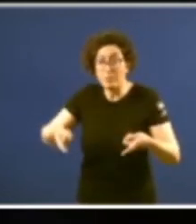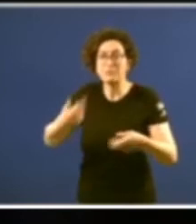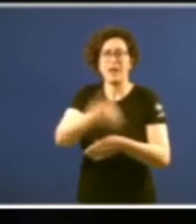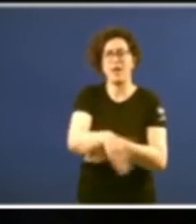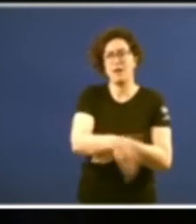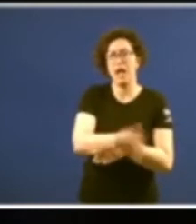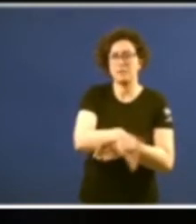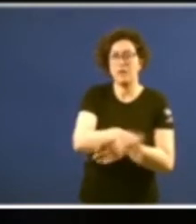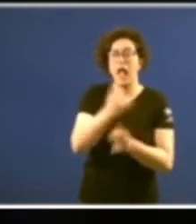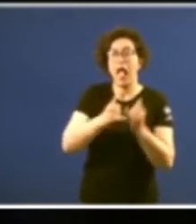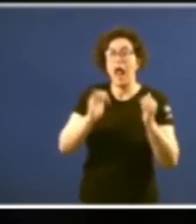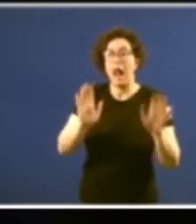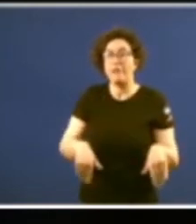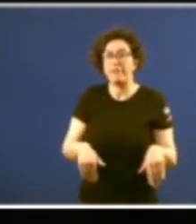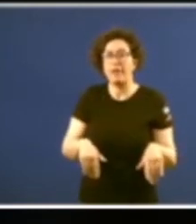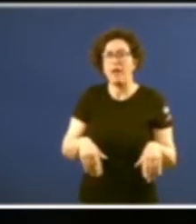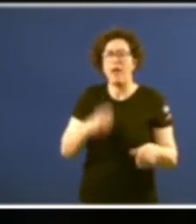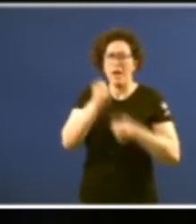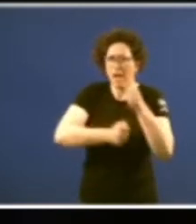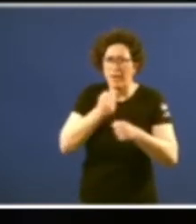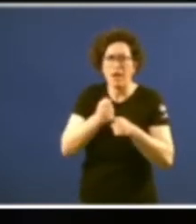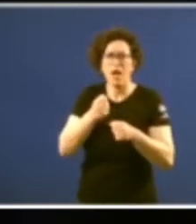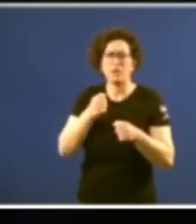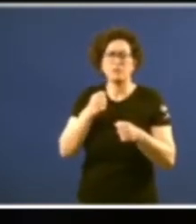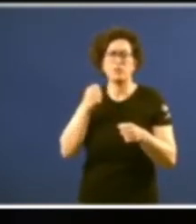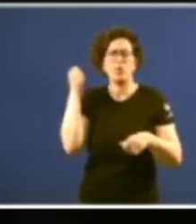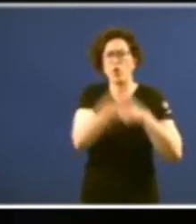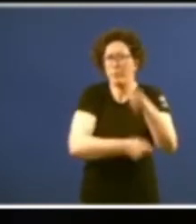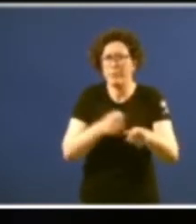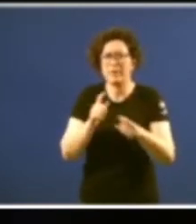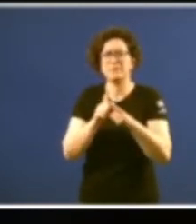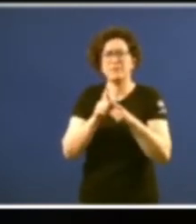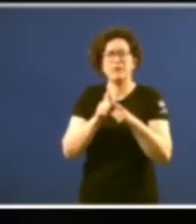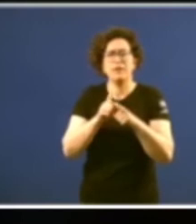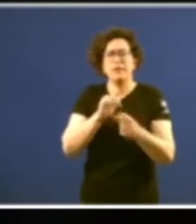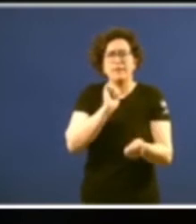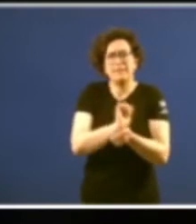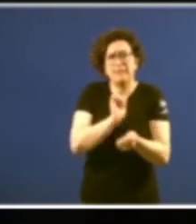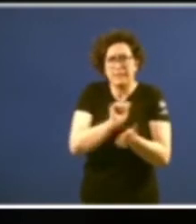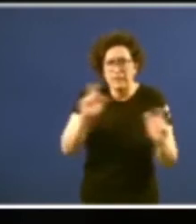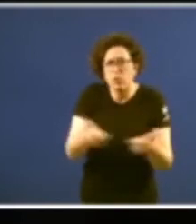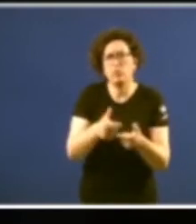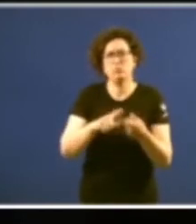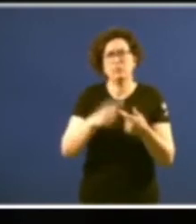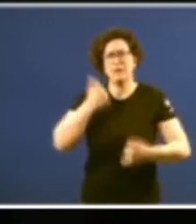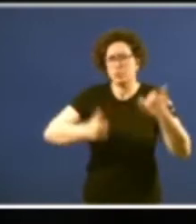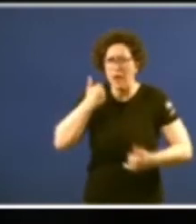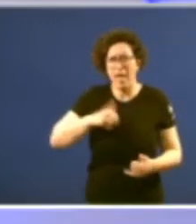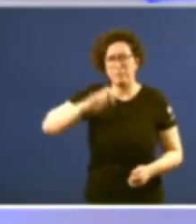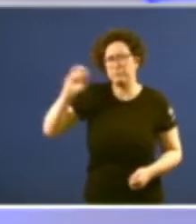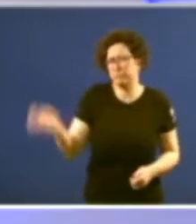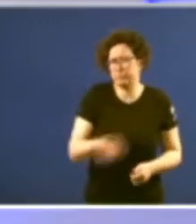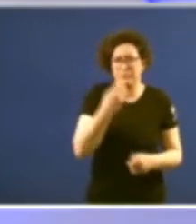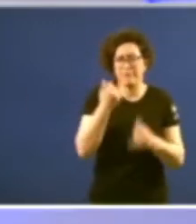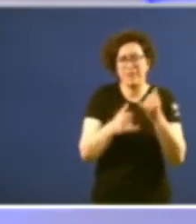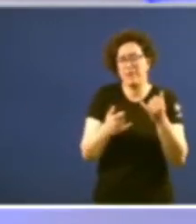remata pois con carreiras golpes detidos lesionados por todas as partes era o mundo que se estaba